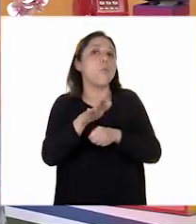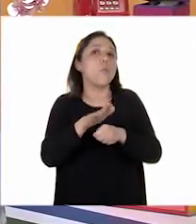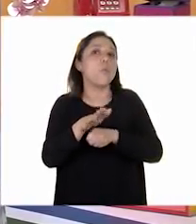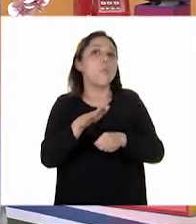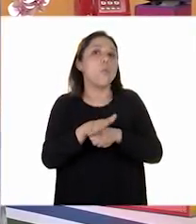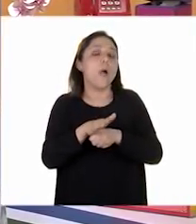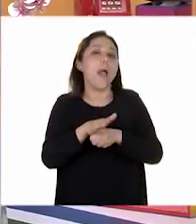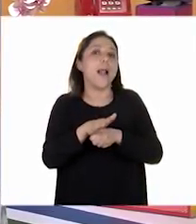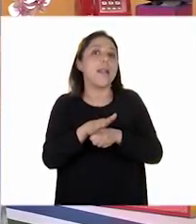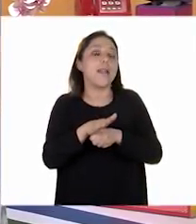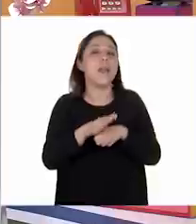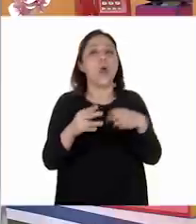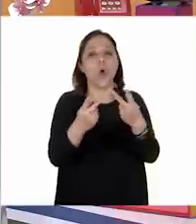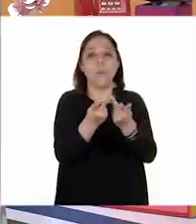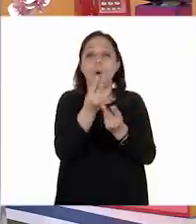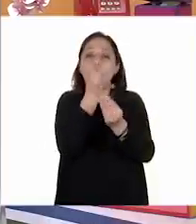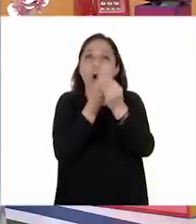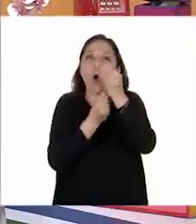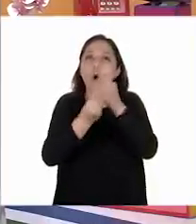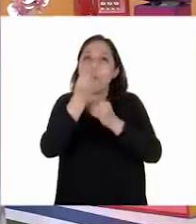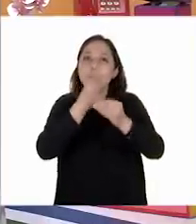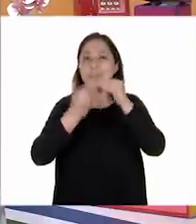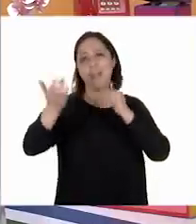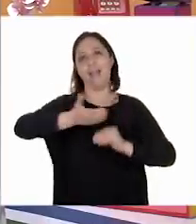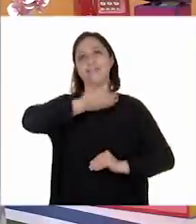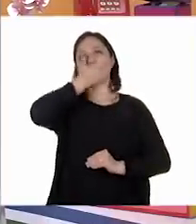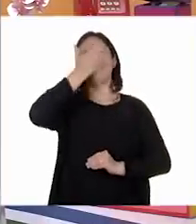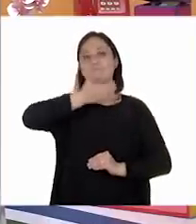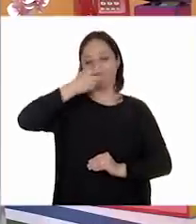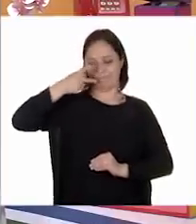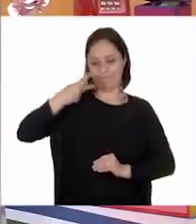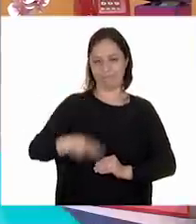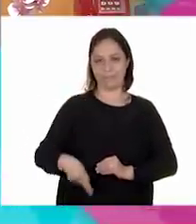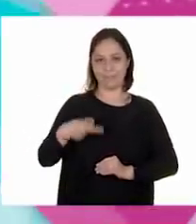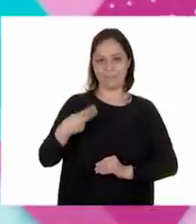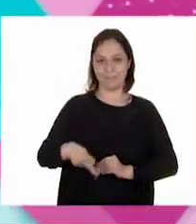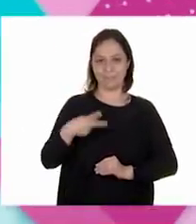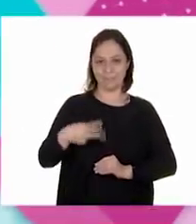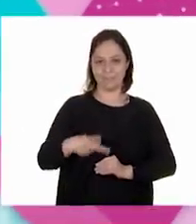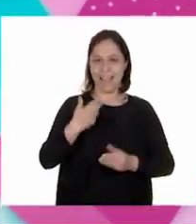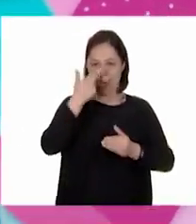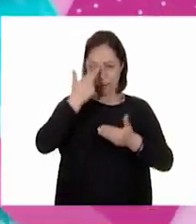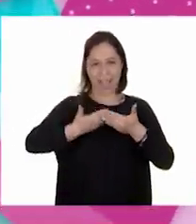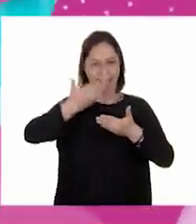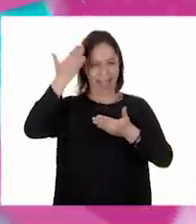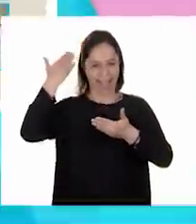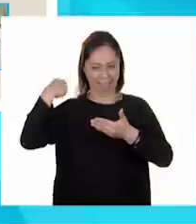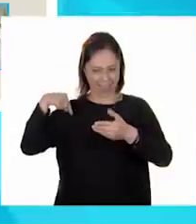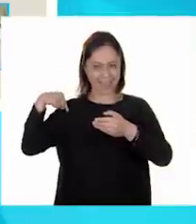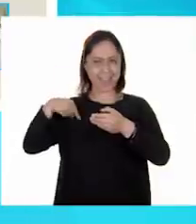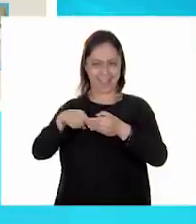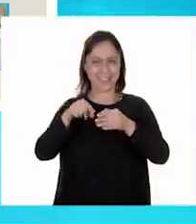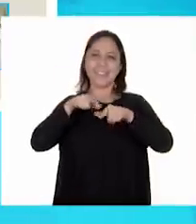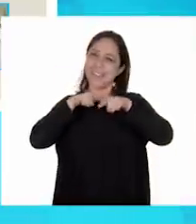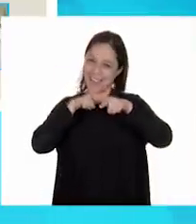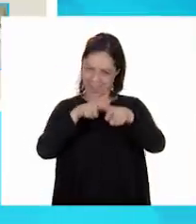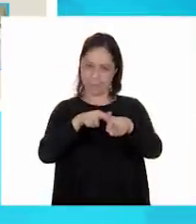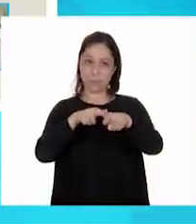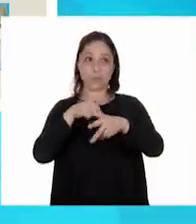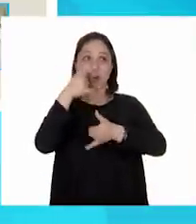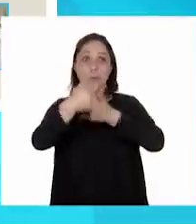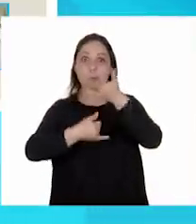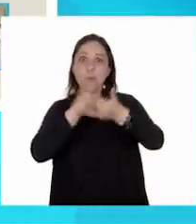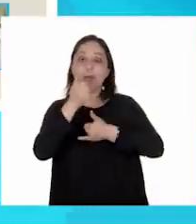típicos, ¿verdad? Recuerden que en las clases anteriores hemos trabajado con este tema, ¿verdad? Y el juego se llama